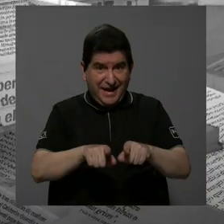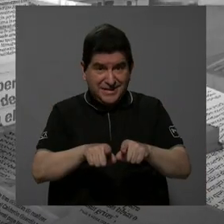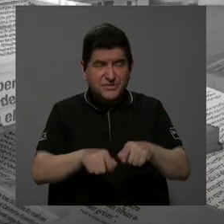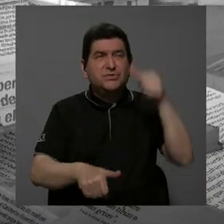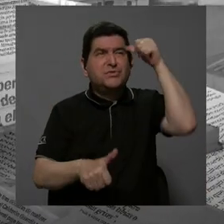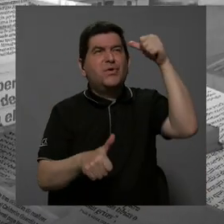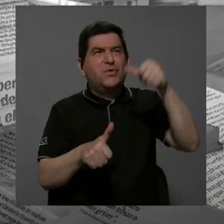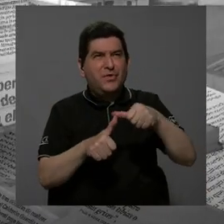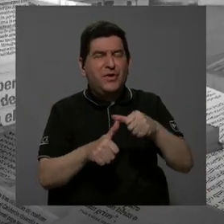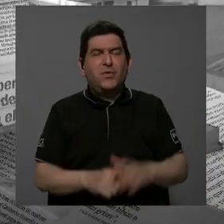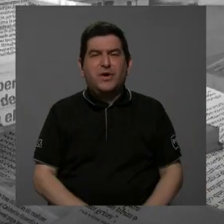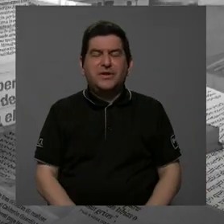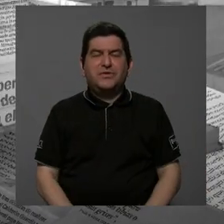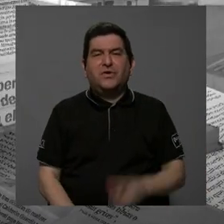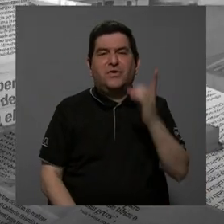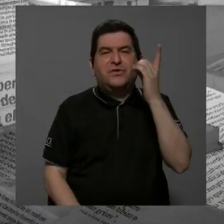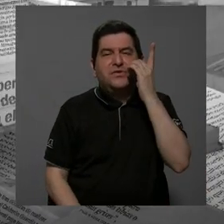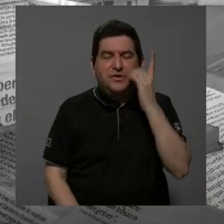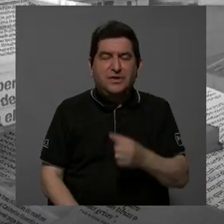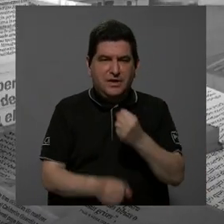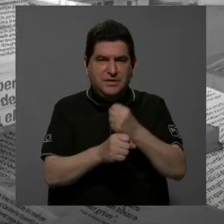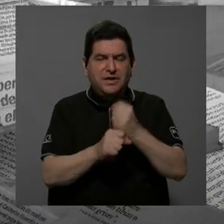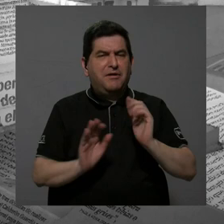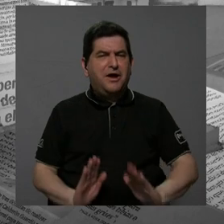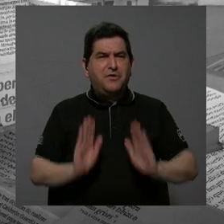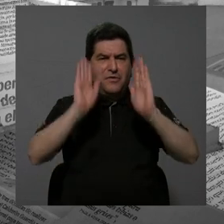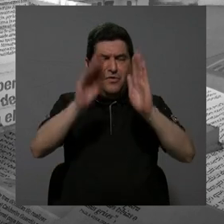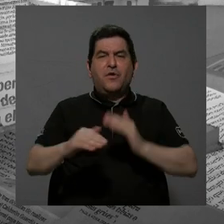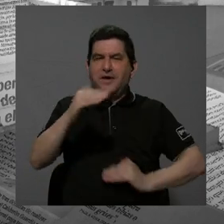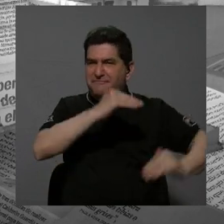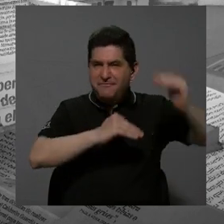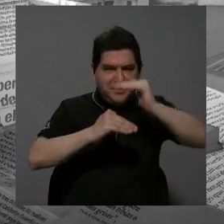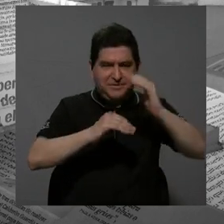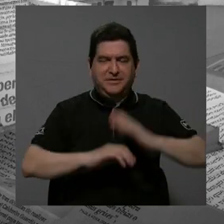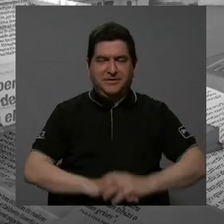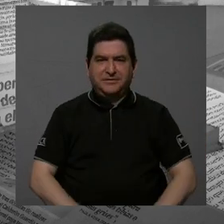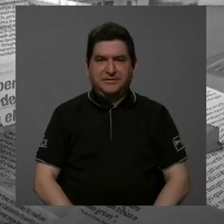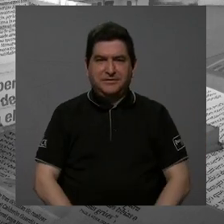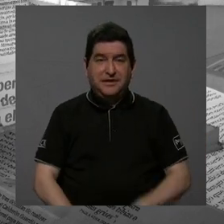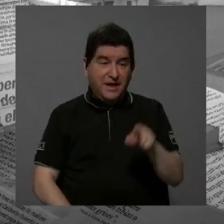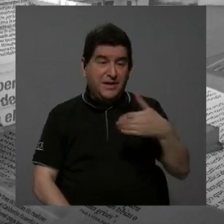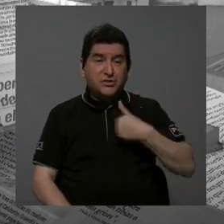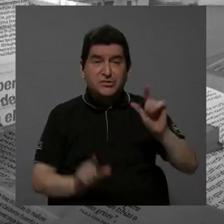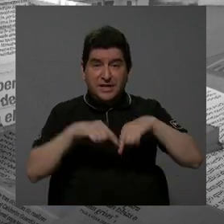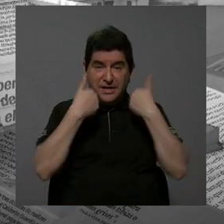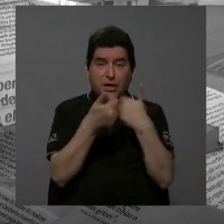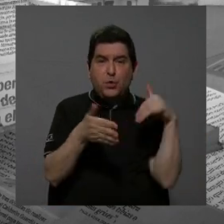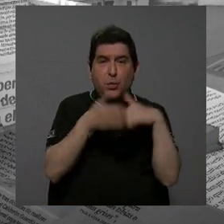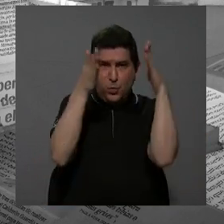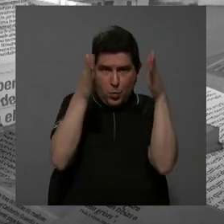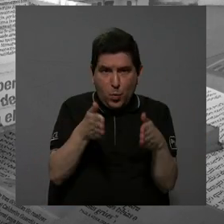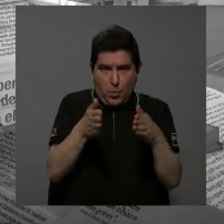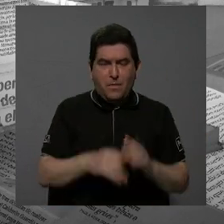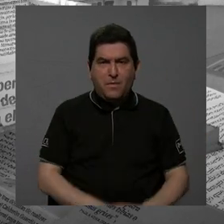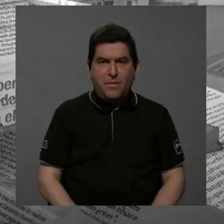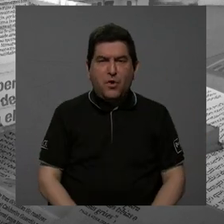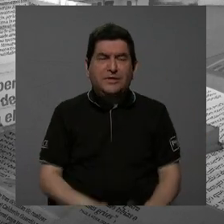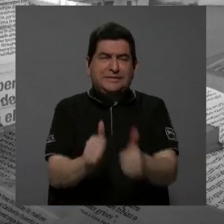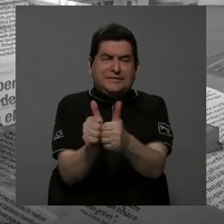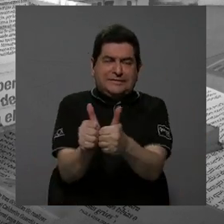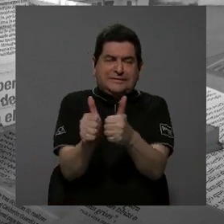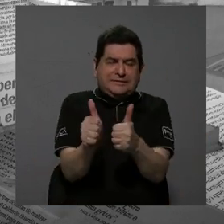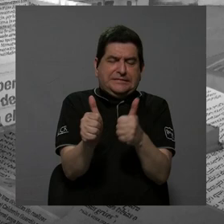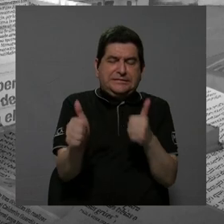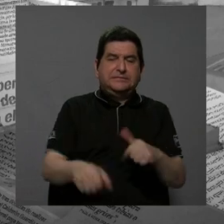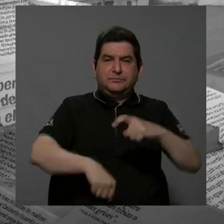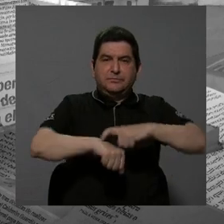recuerdo en particular de odontología, con quienes hicimos un trabajo maravilloso, con la facultad, porque tenían un grupo de estudiantes que estaban como rezagados